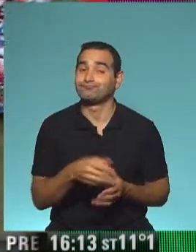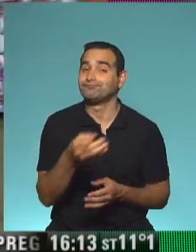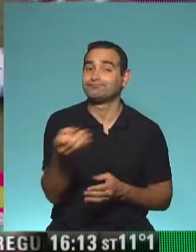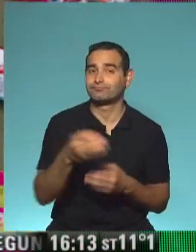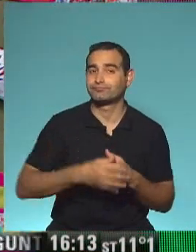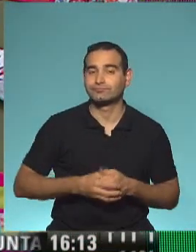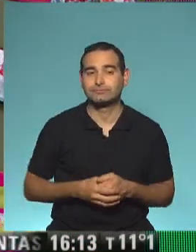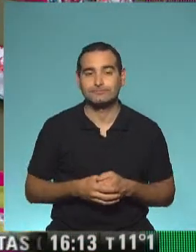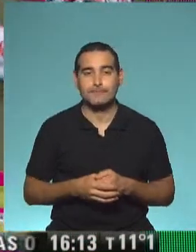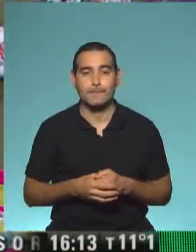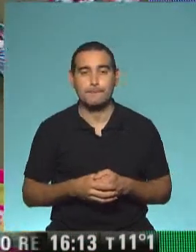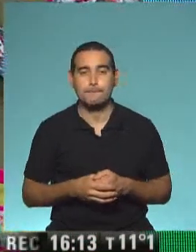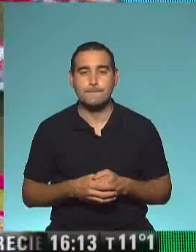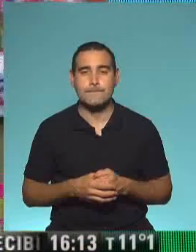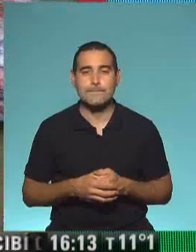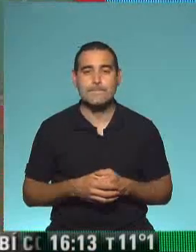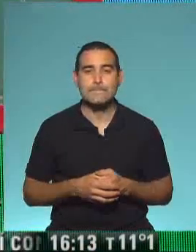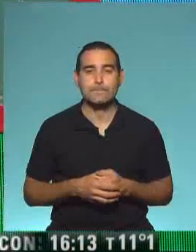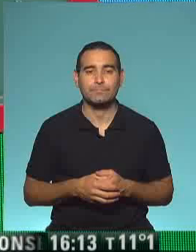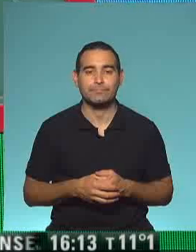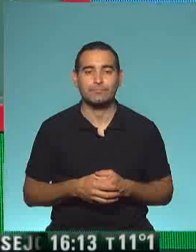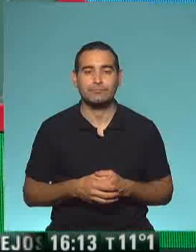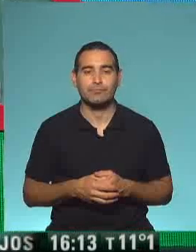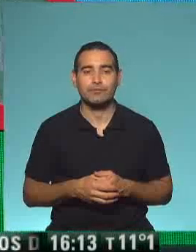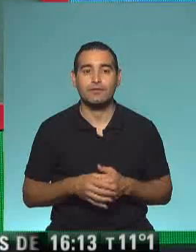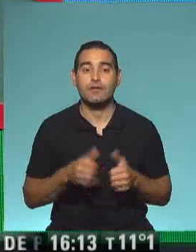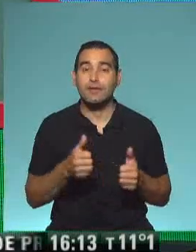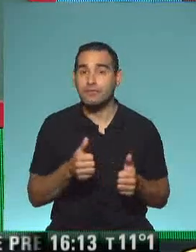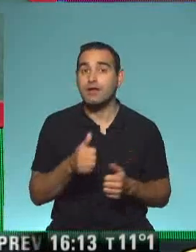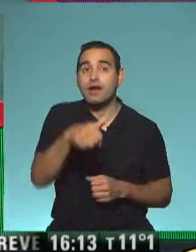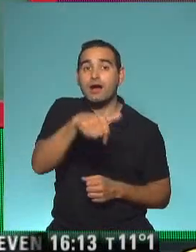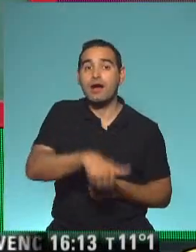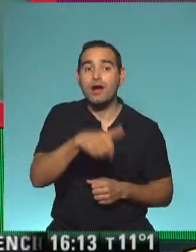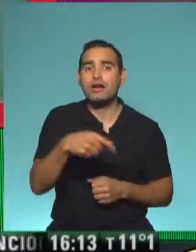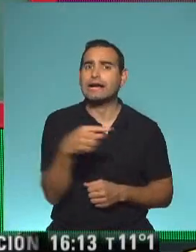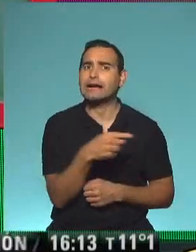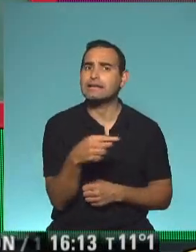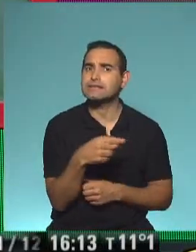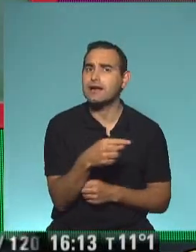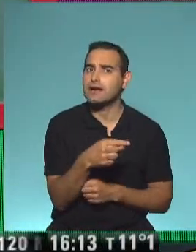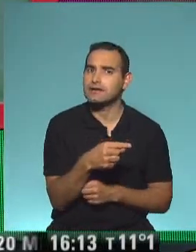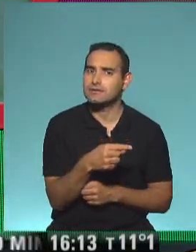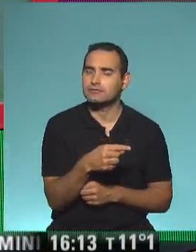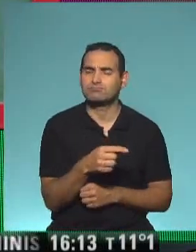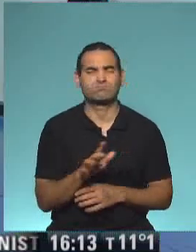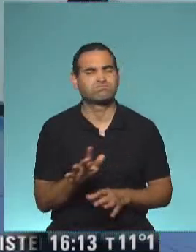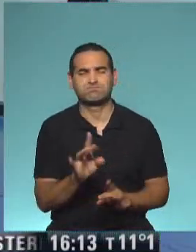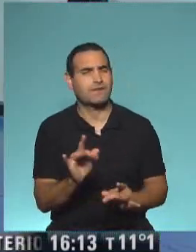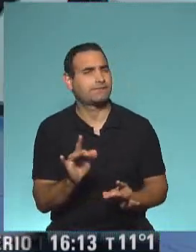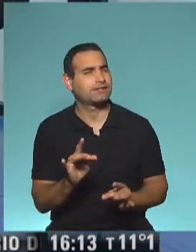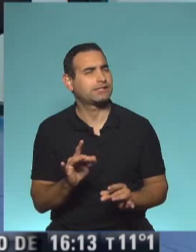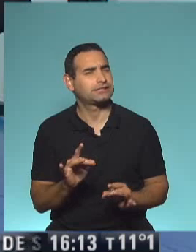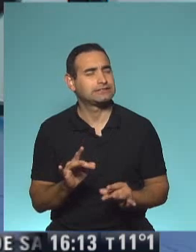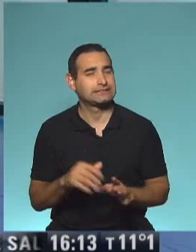bien. Bien, pensando en las mitades. Bien. Ahora las de restar. A ver. Ay, esto es re difícil.